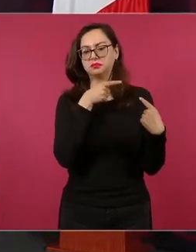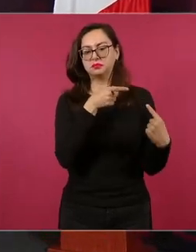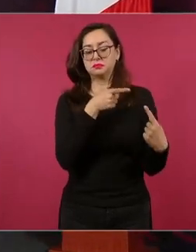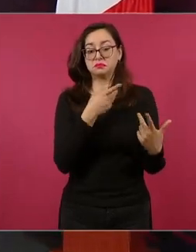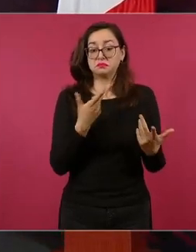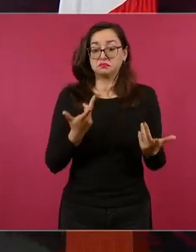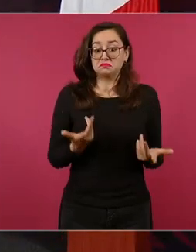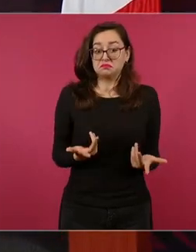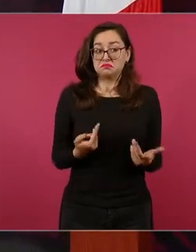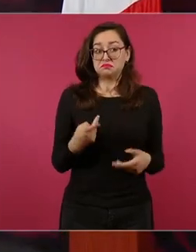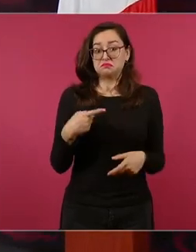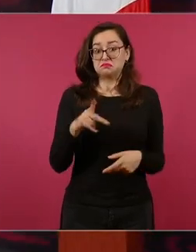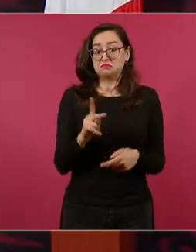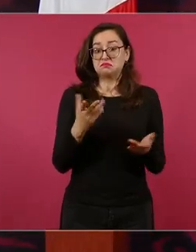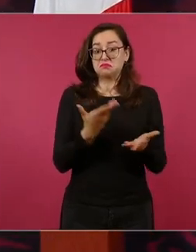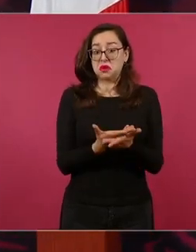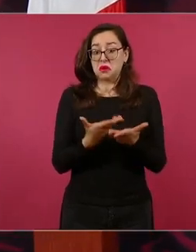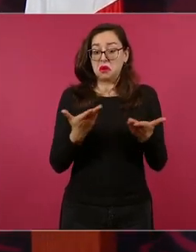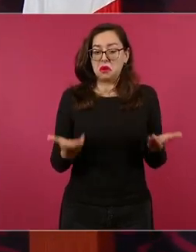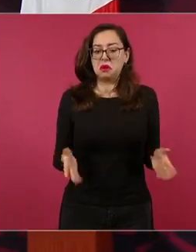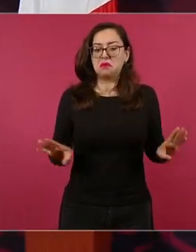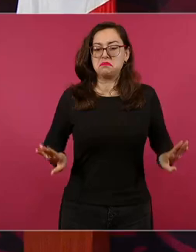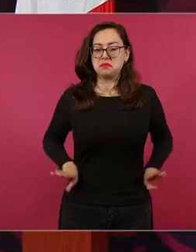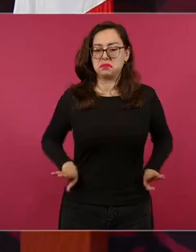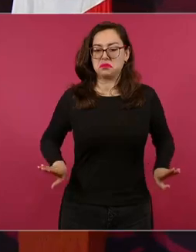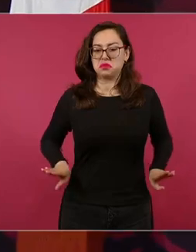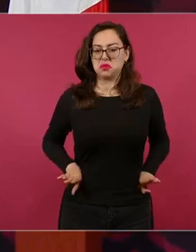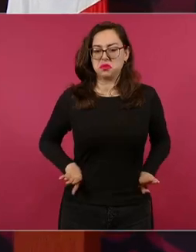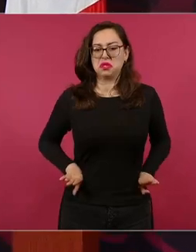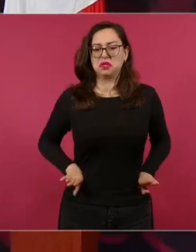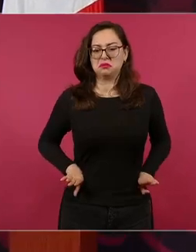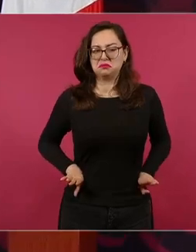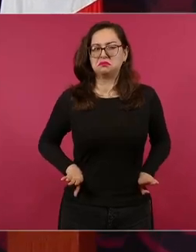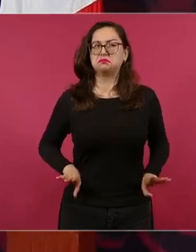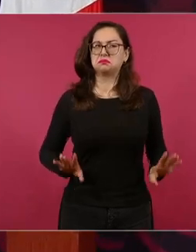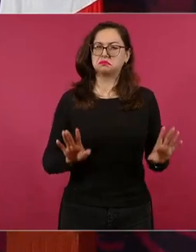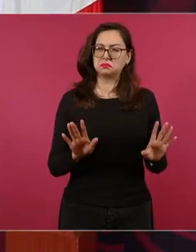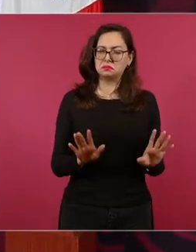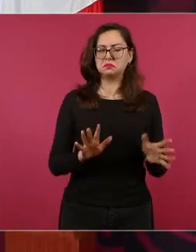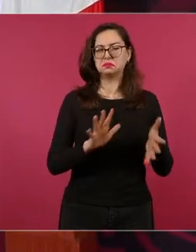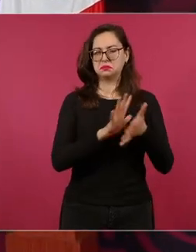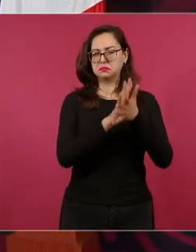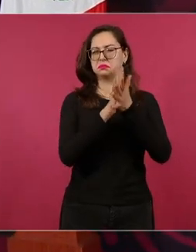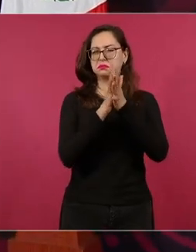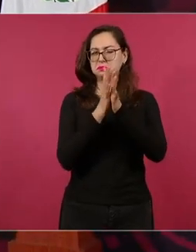mucho mejor han entendido que a todos nos conviene el cambio